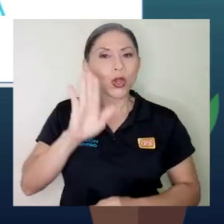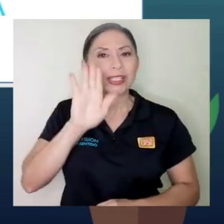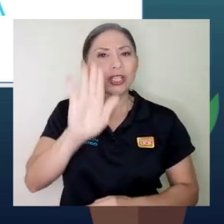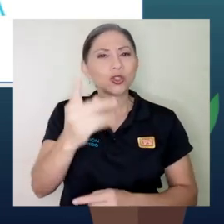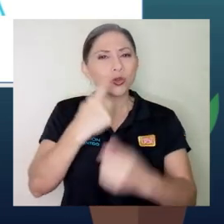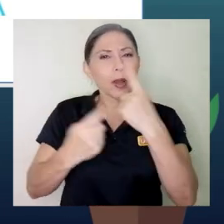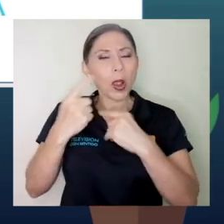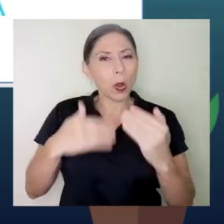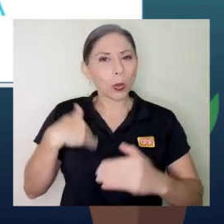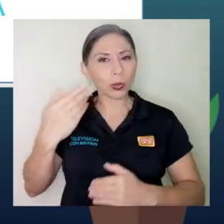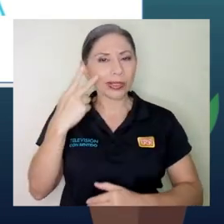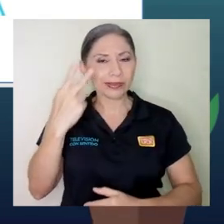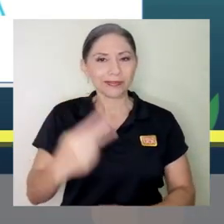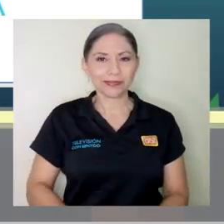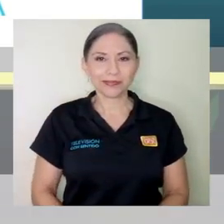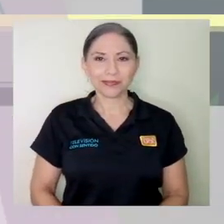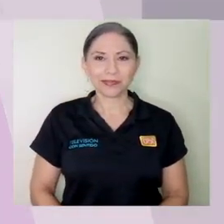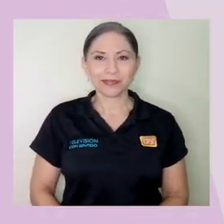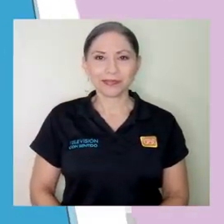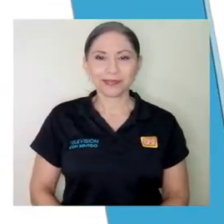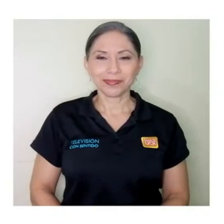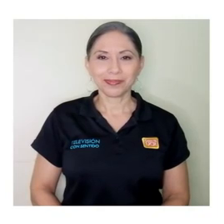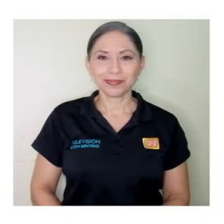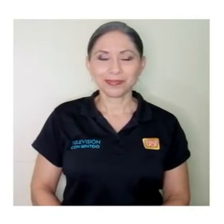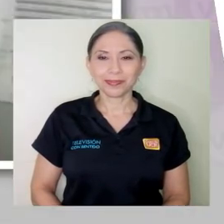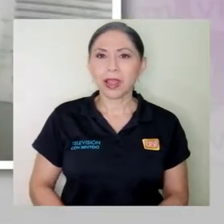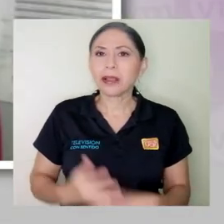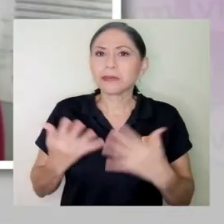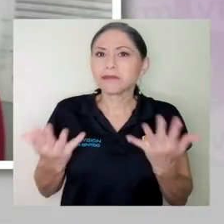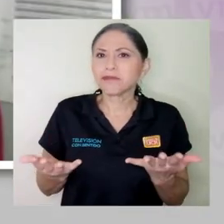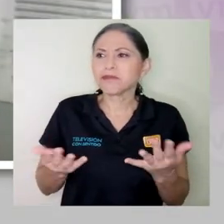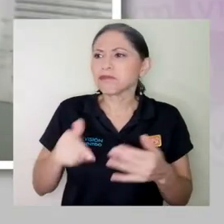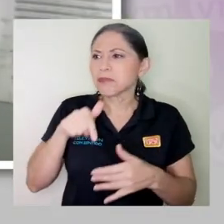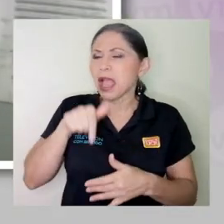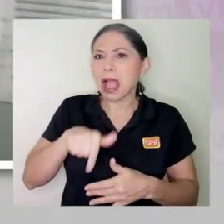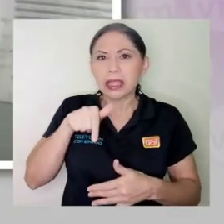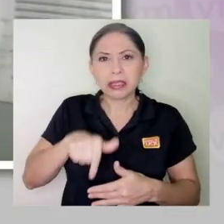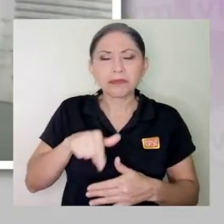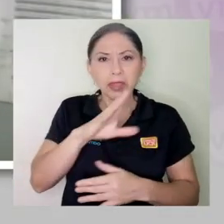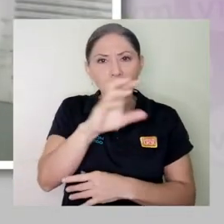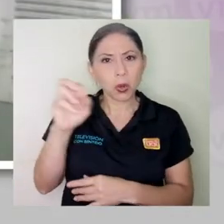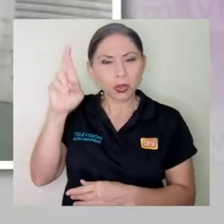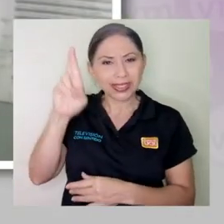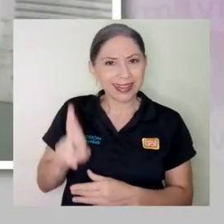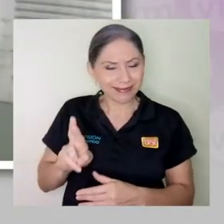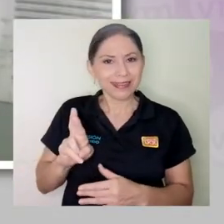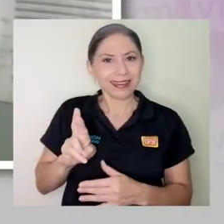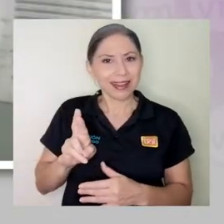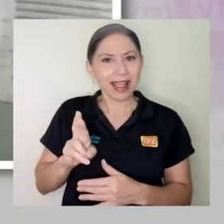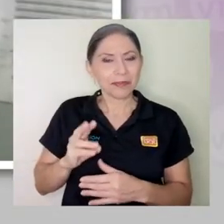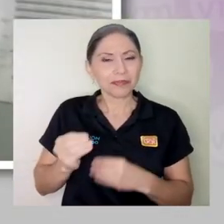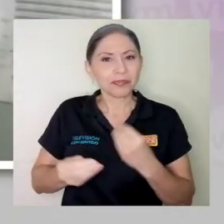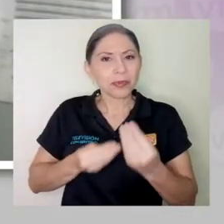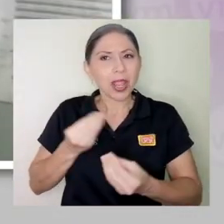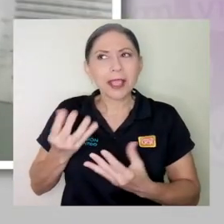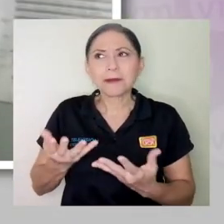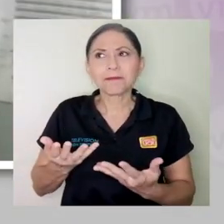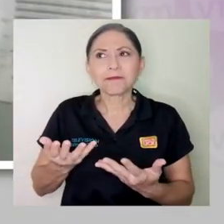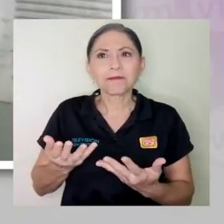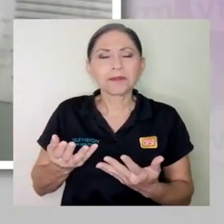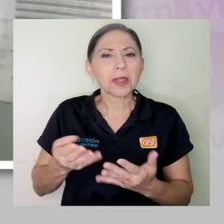y sus preguntas. Hasta pronto. De lo que ustedes han podido estudiar en Costa Rica, por ejemplo,